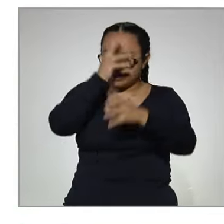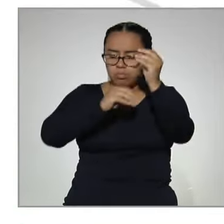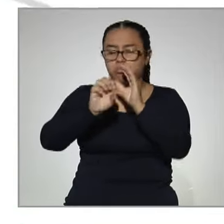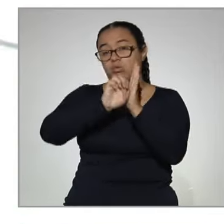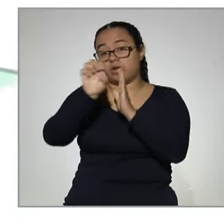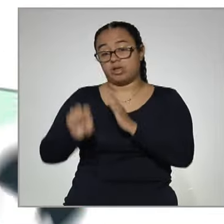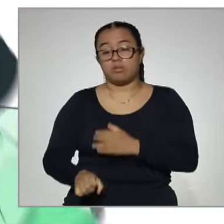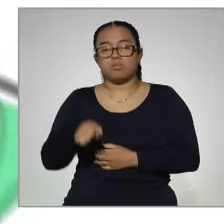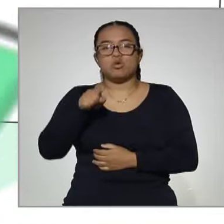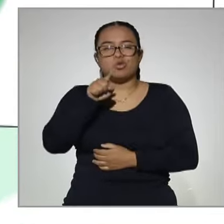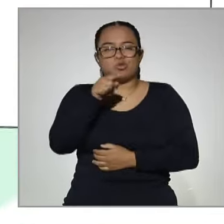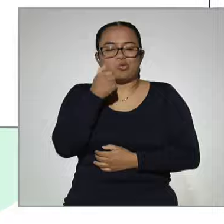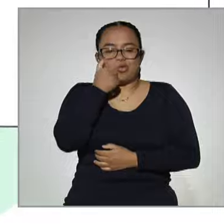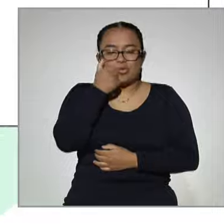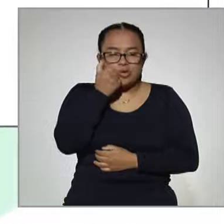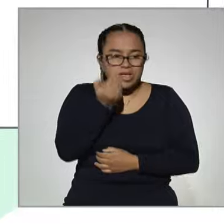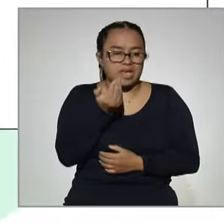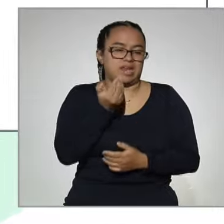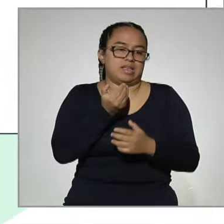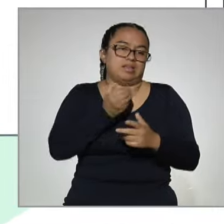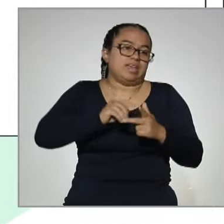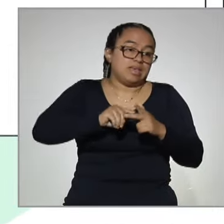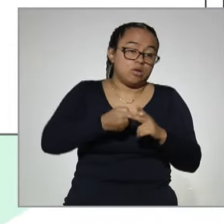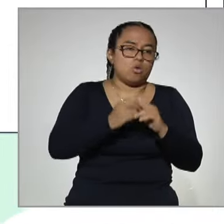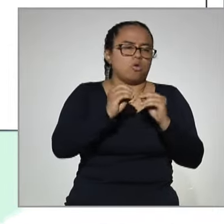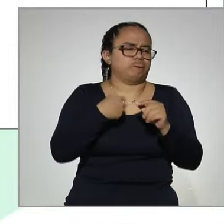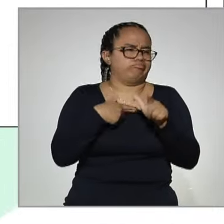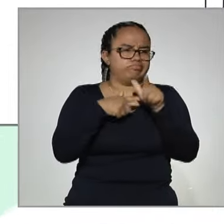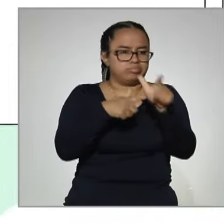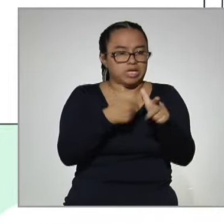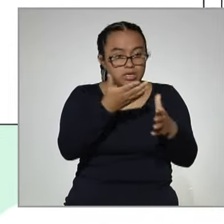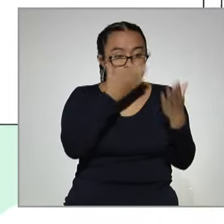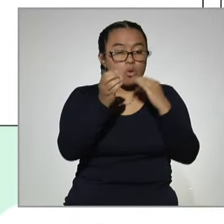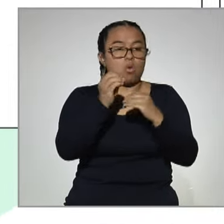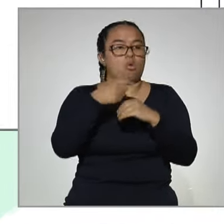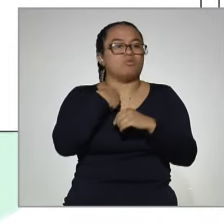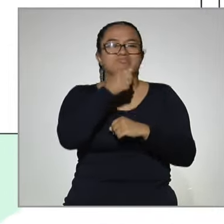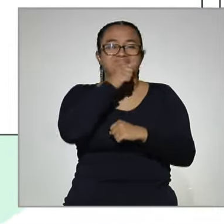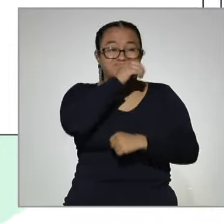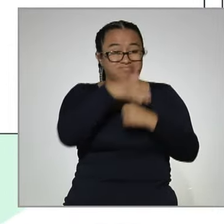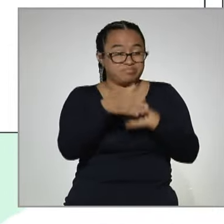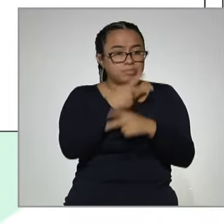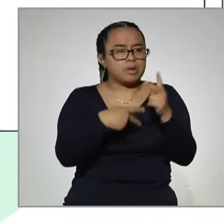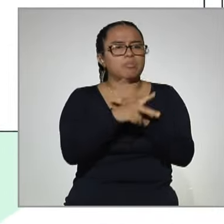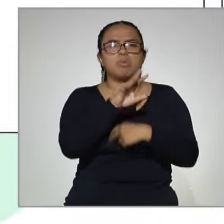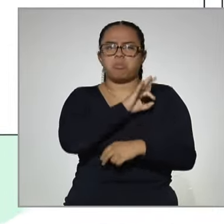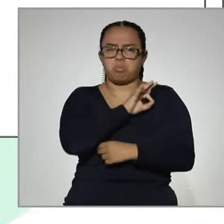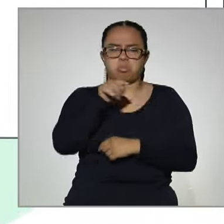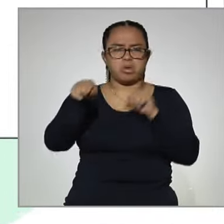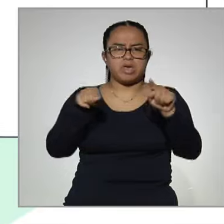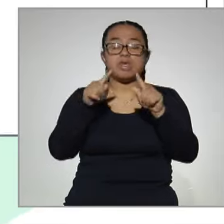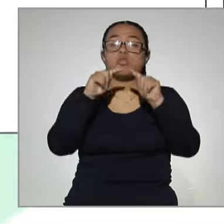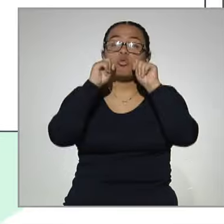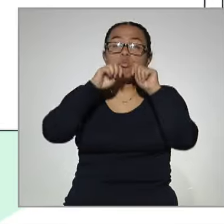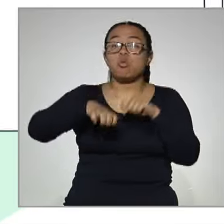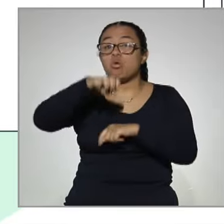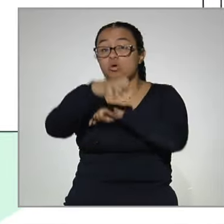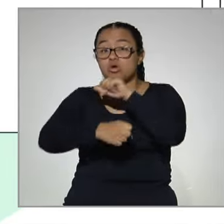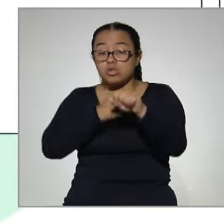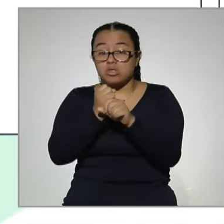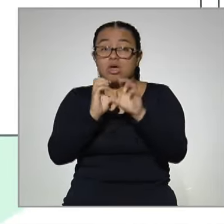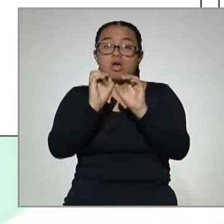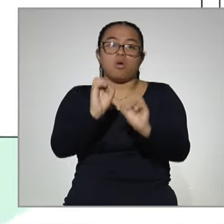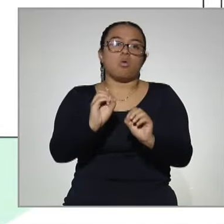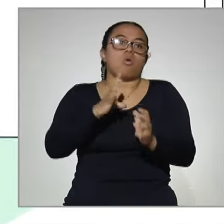buscan iniciar, continuar o concluir la educación media superior sin importar edad, condición